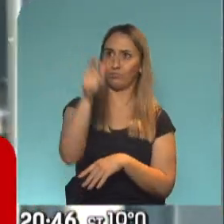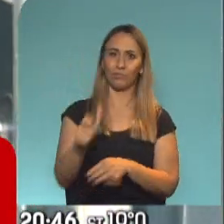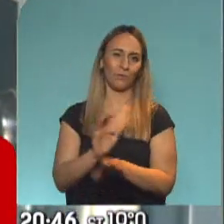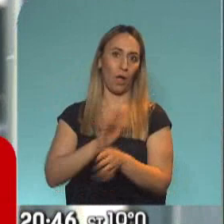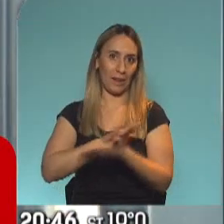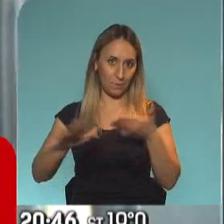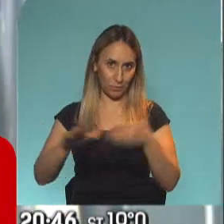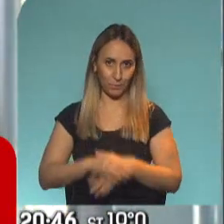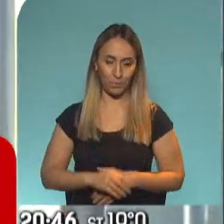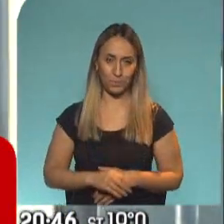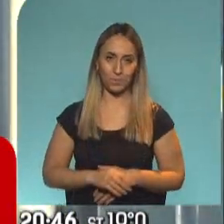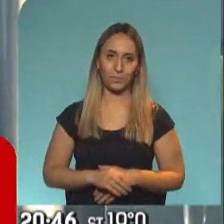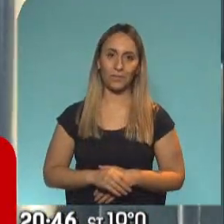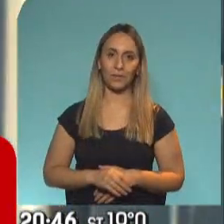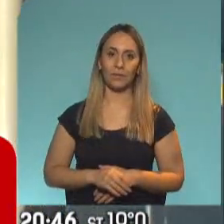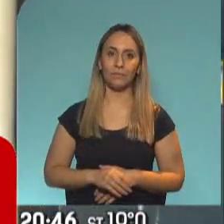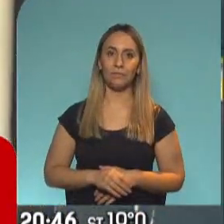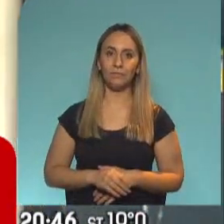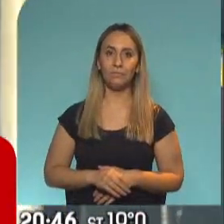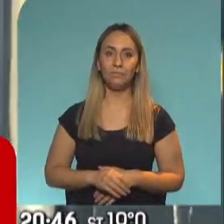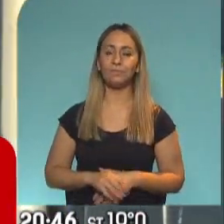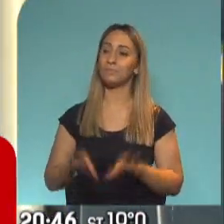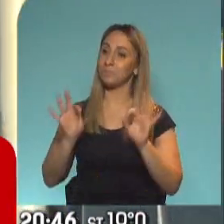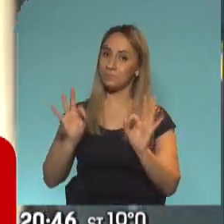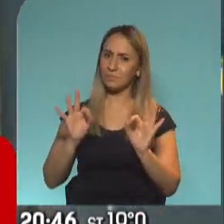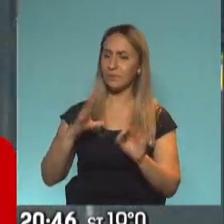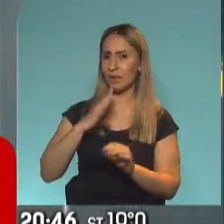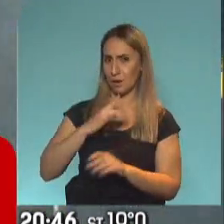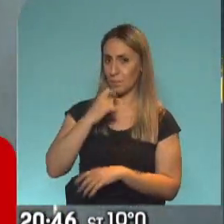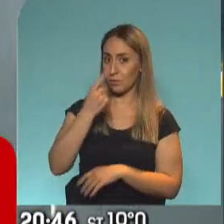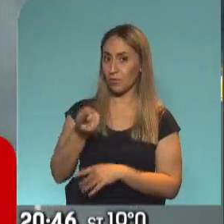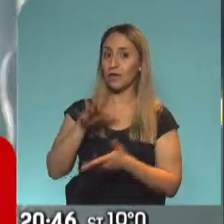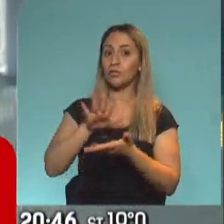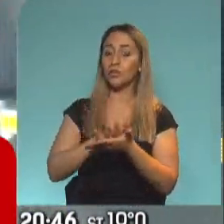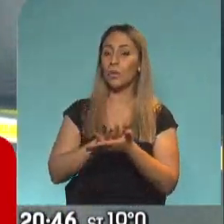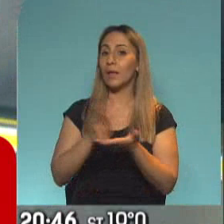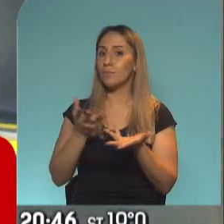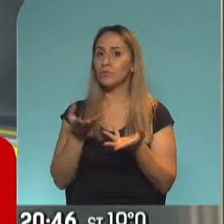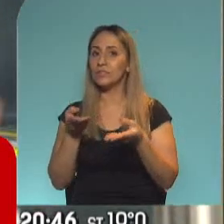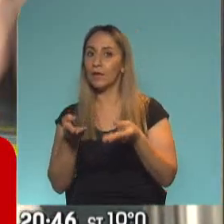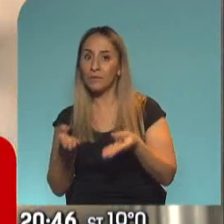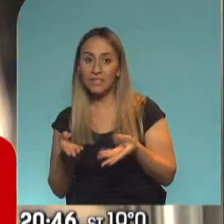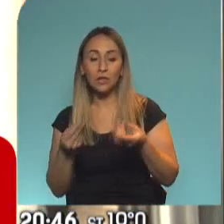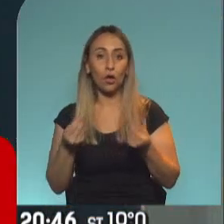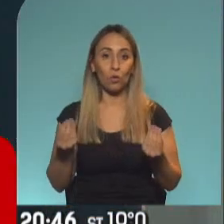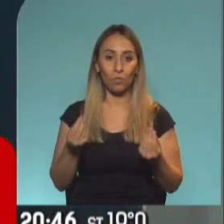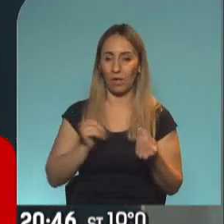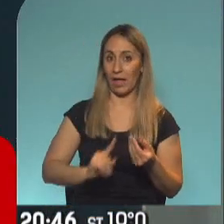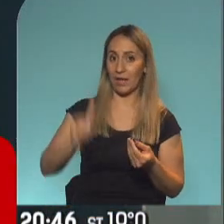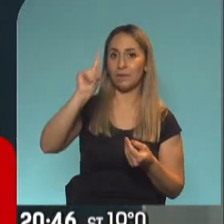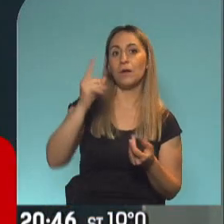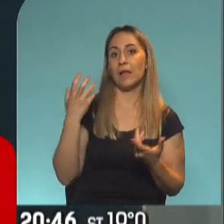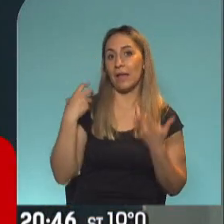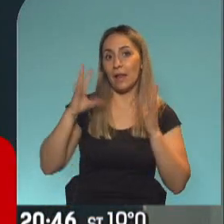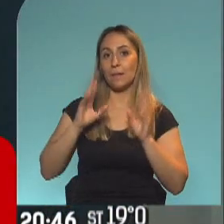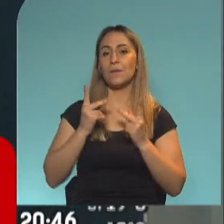Bien, Gustavo. Nos quedaría preguntarte por el tema de los servicios. Vamos arriba. Sí. Porque generalmente hay viajes